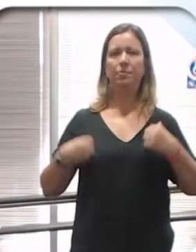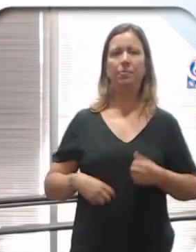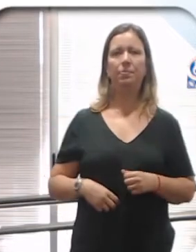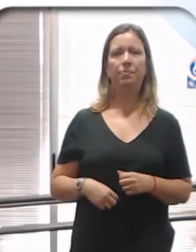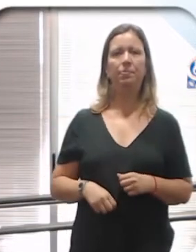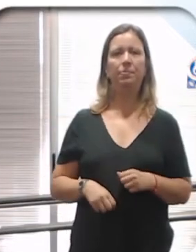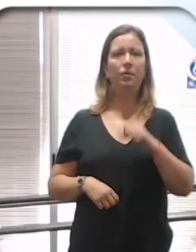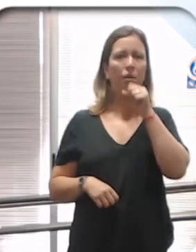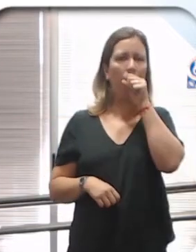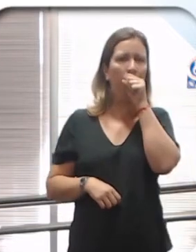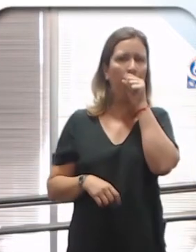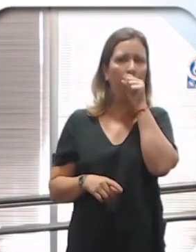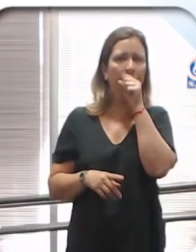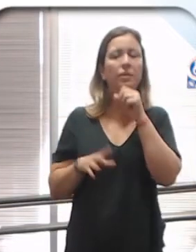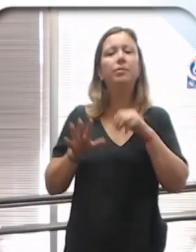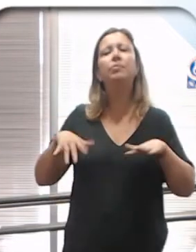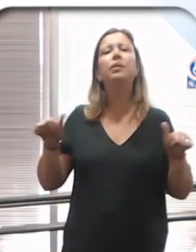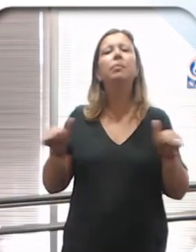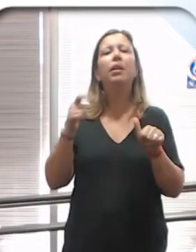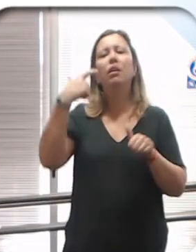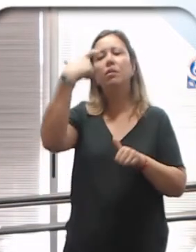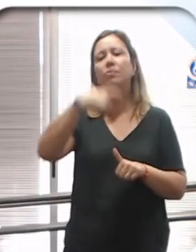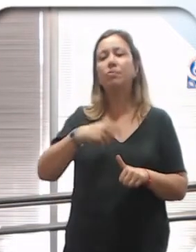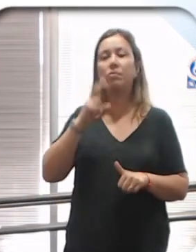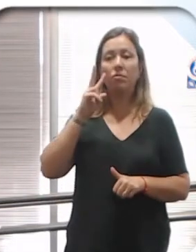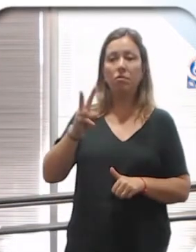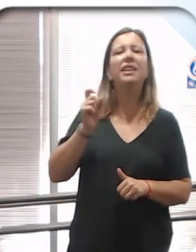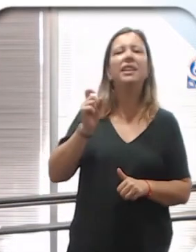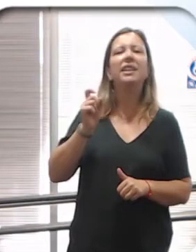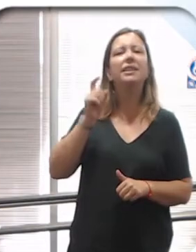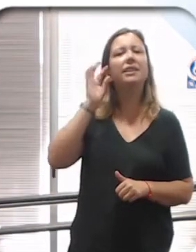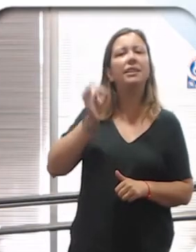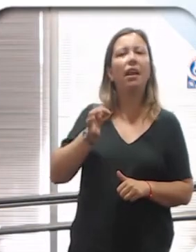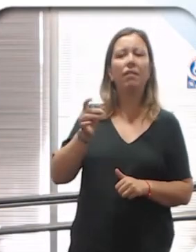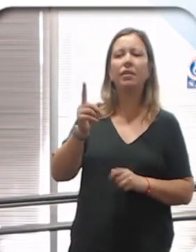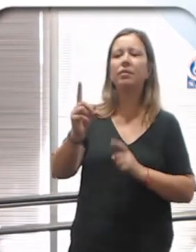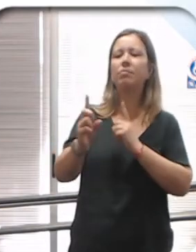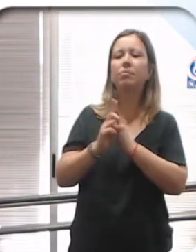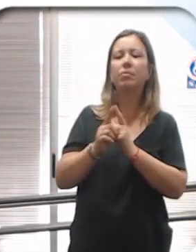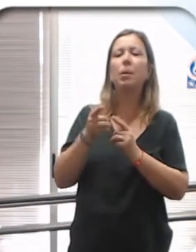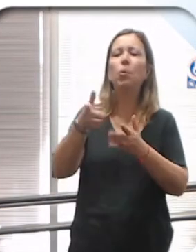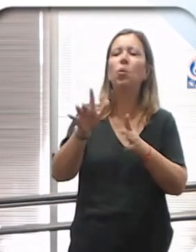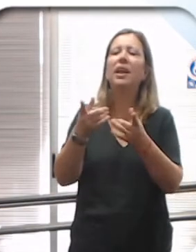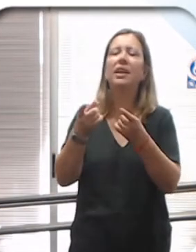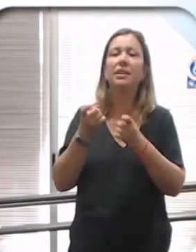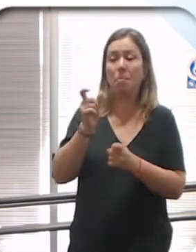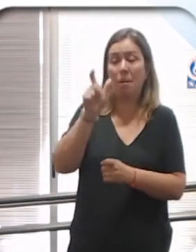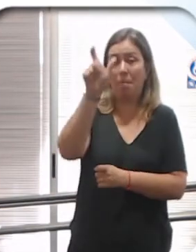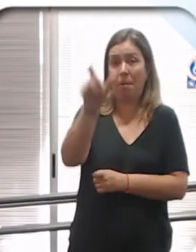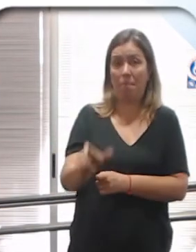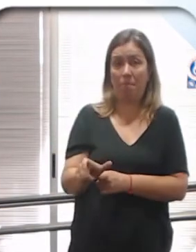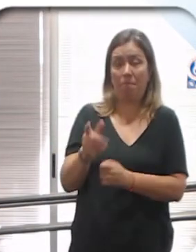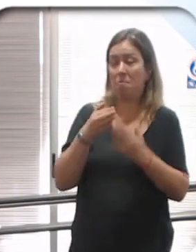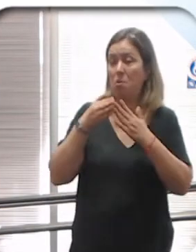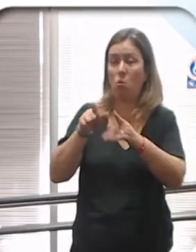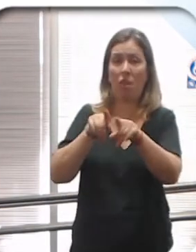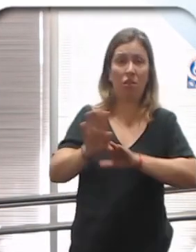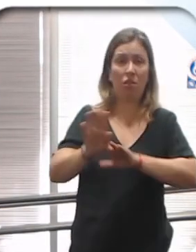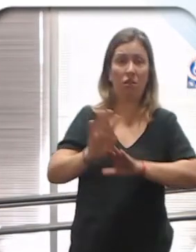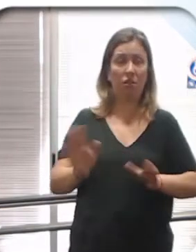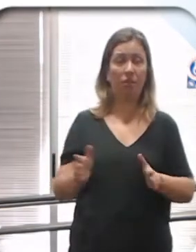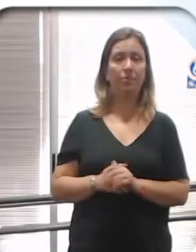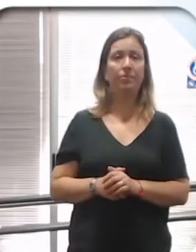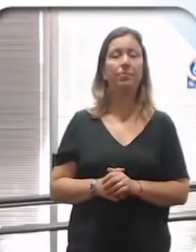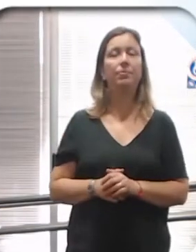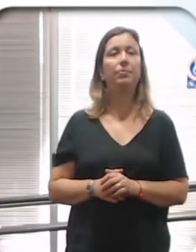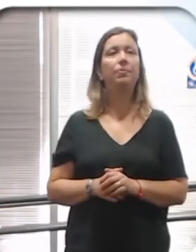Tener una actitud de predisposición a la escucha, reconociendo que las que saben mejor sus necesidades son las mismas personas. Y en